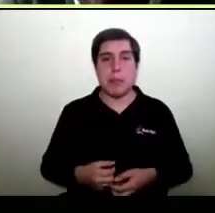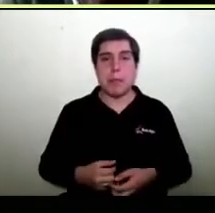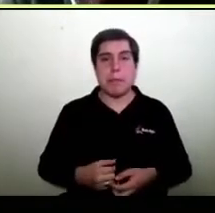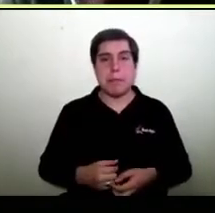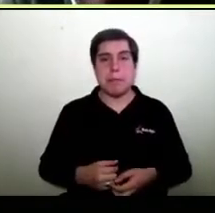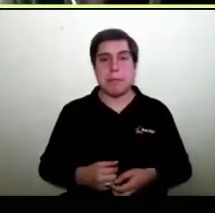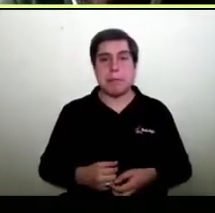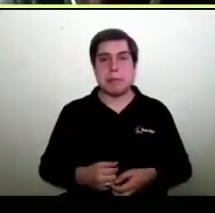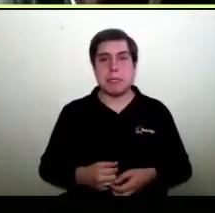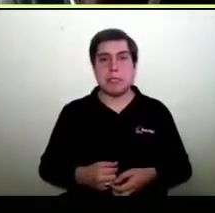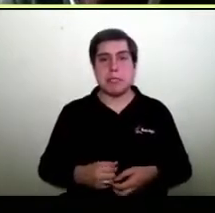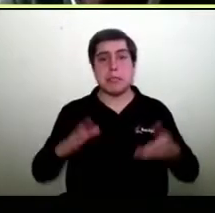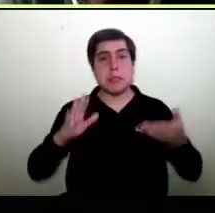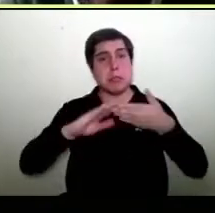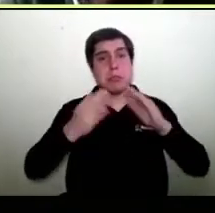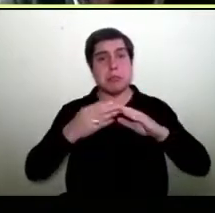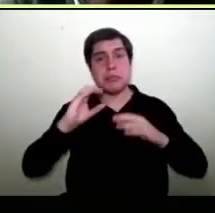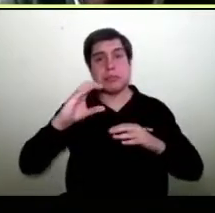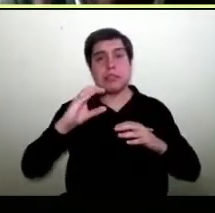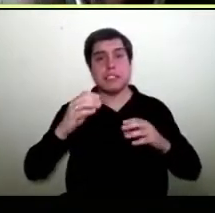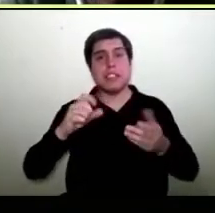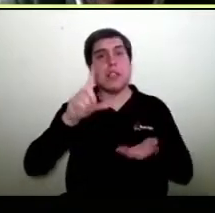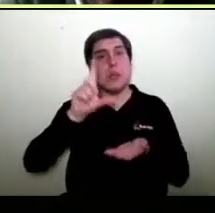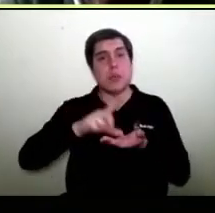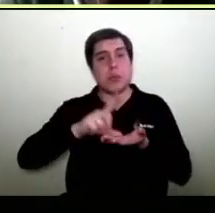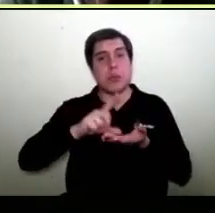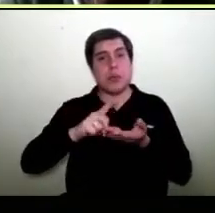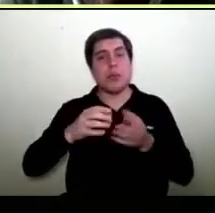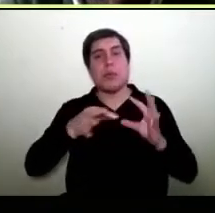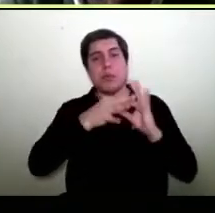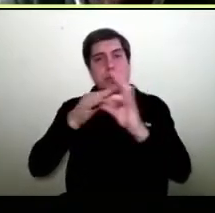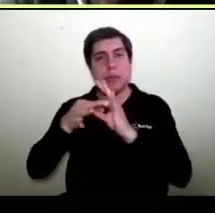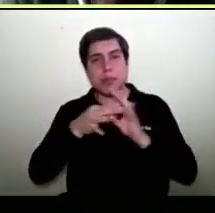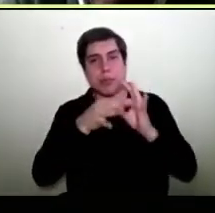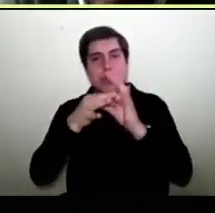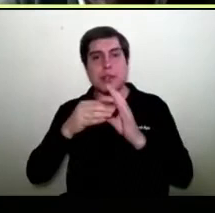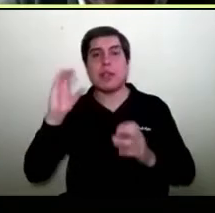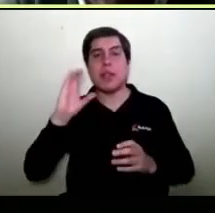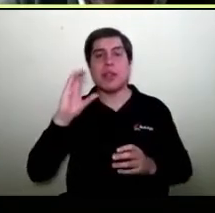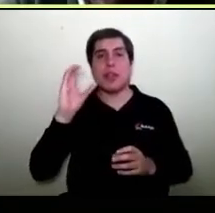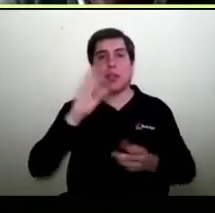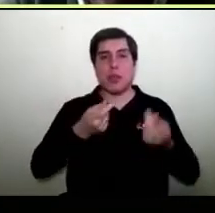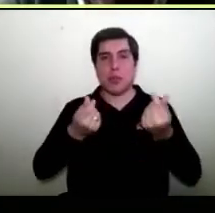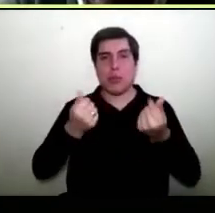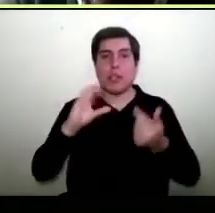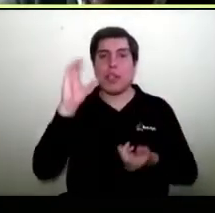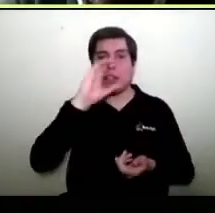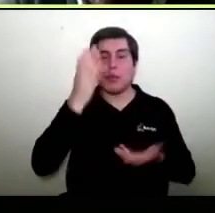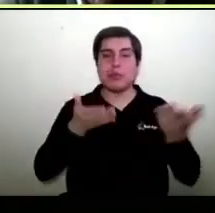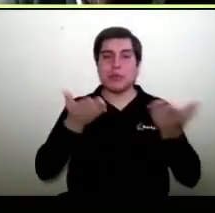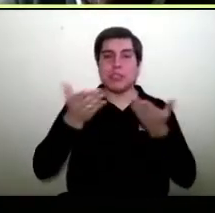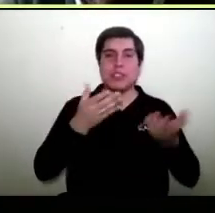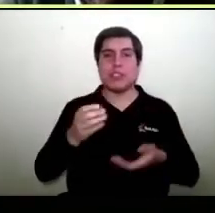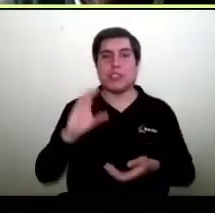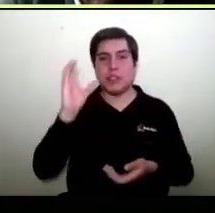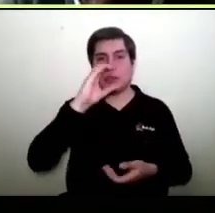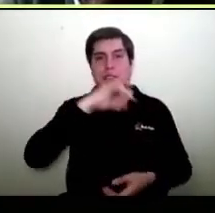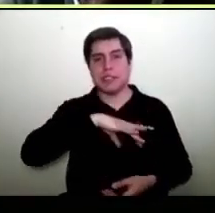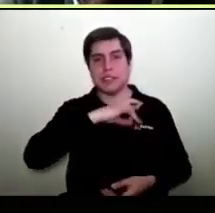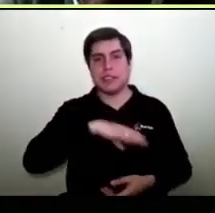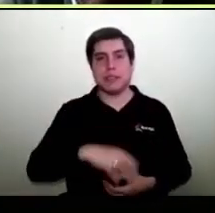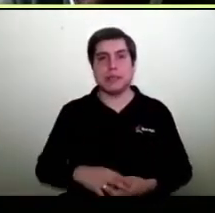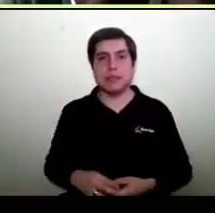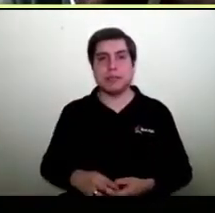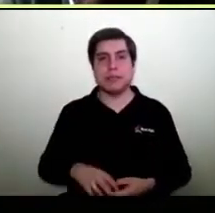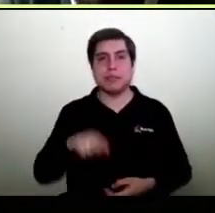Sí que eso es Comunidad C, el punto de conexión del comercio, servicio, turismo de Chile y nos permite hacer que la historia, yo siempre esta